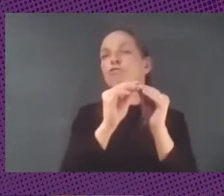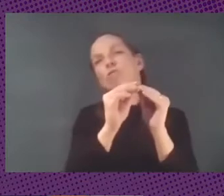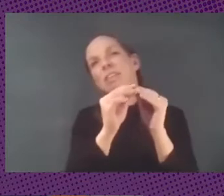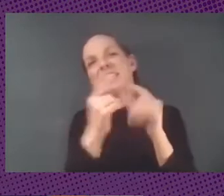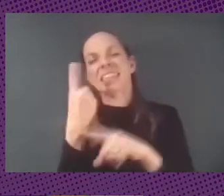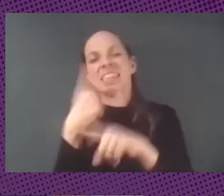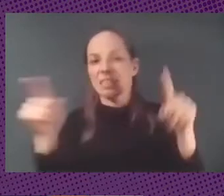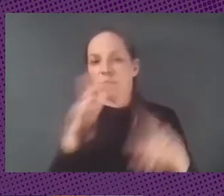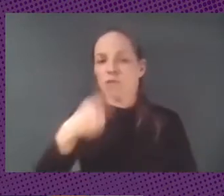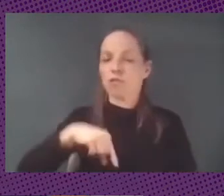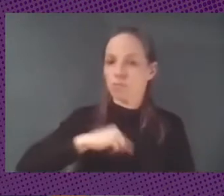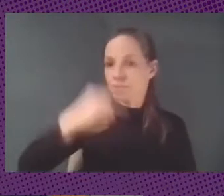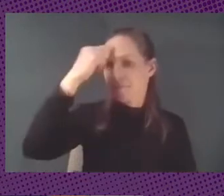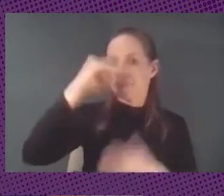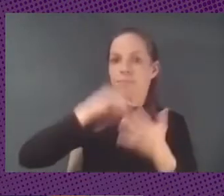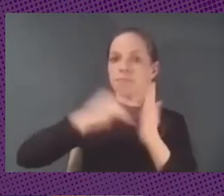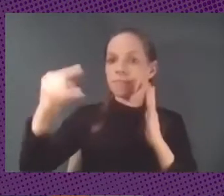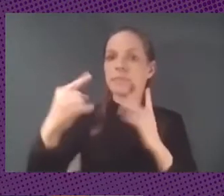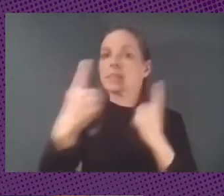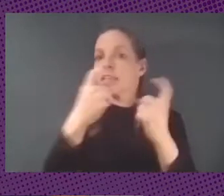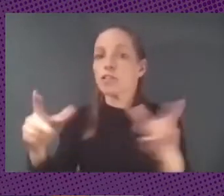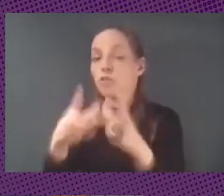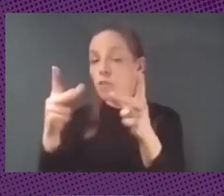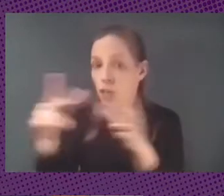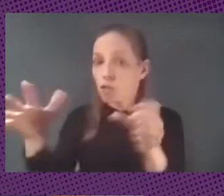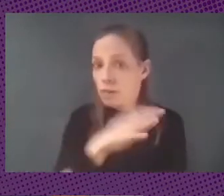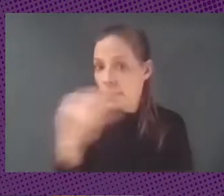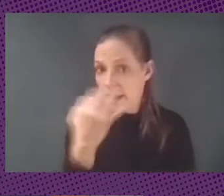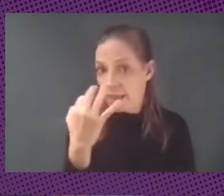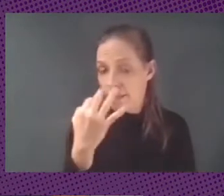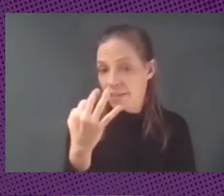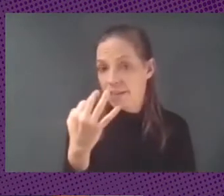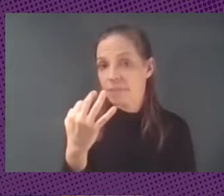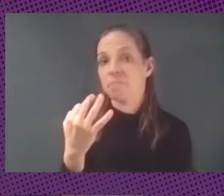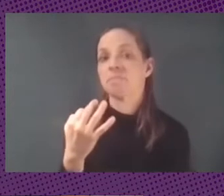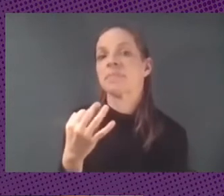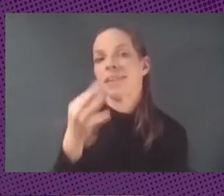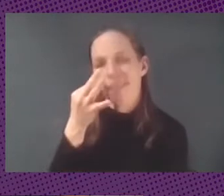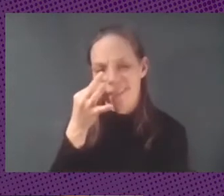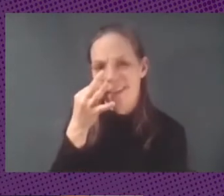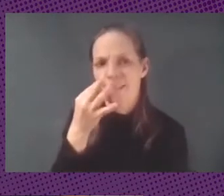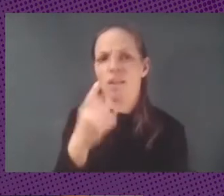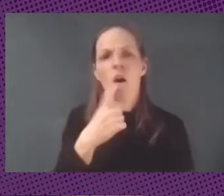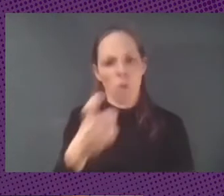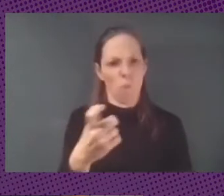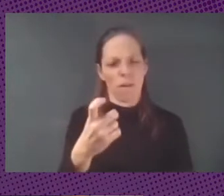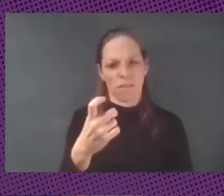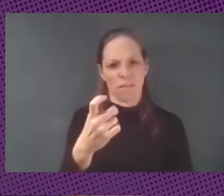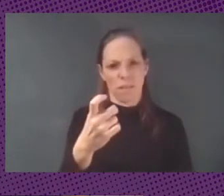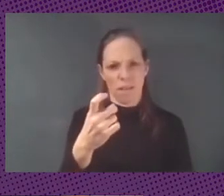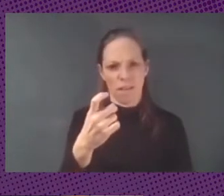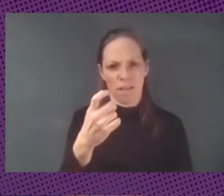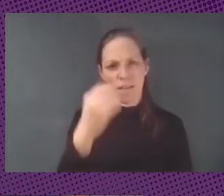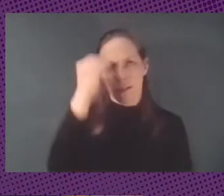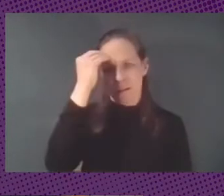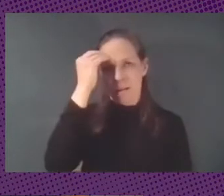tecnología que responda a necesidades sociales y bueno la verdad que cuesta imaginar que esa tecnología se va a